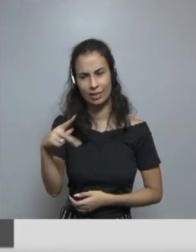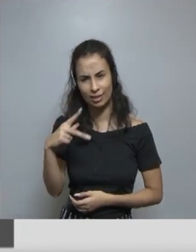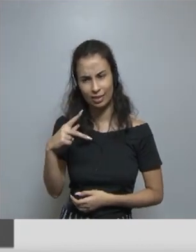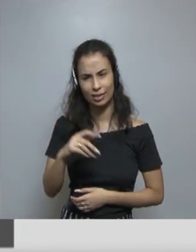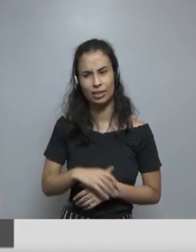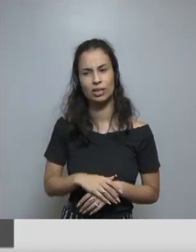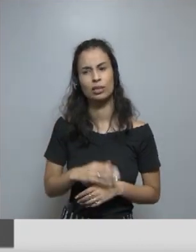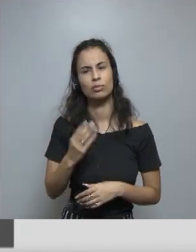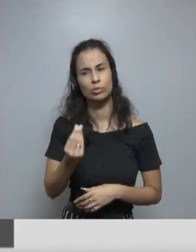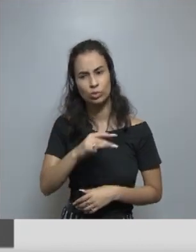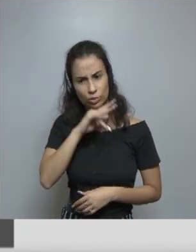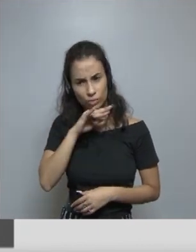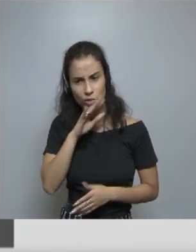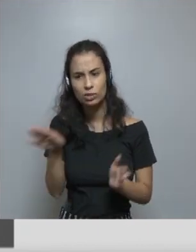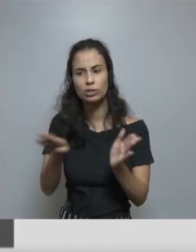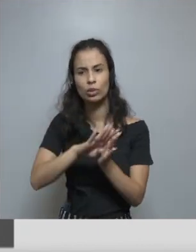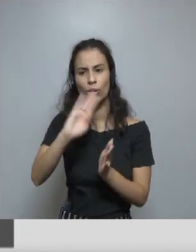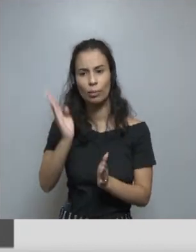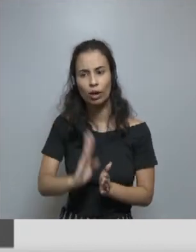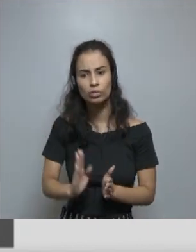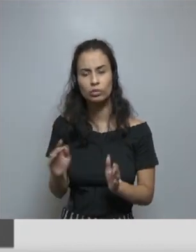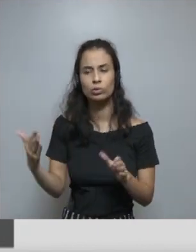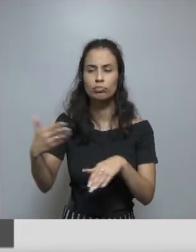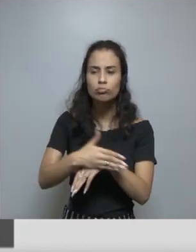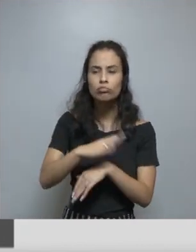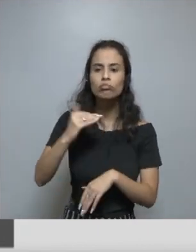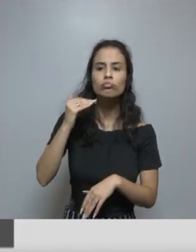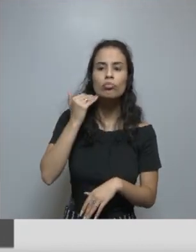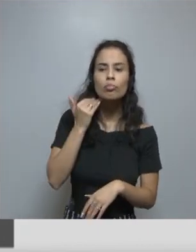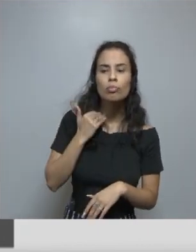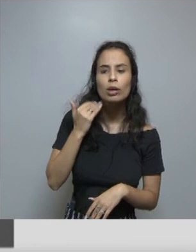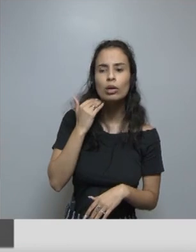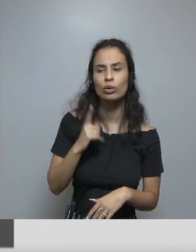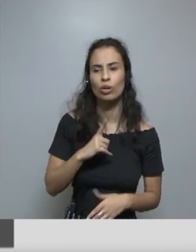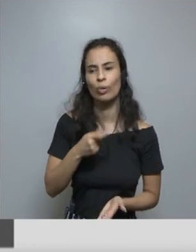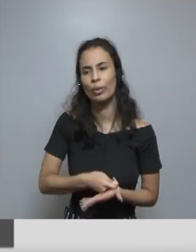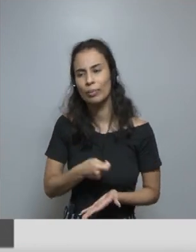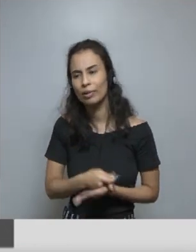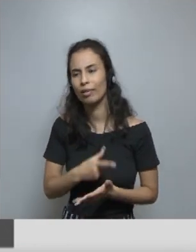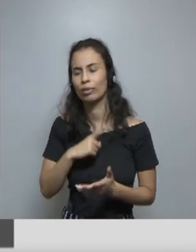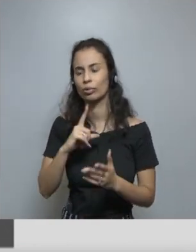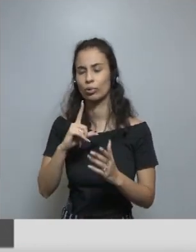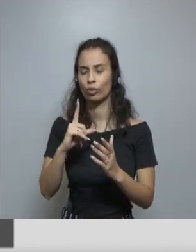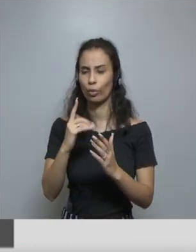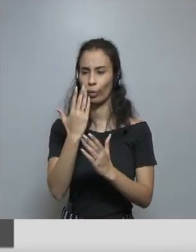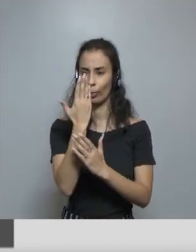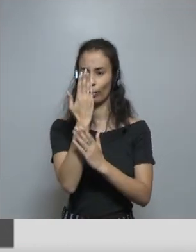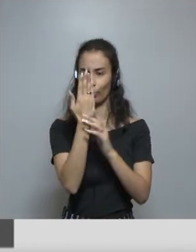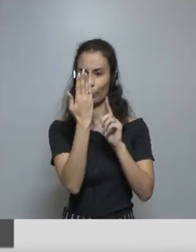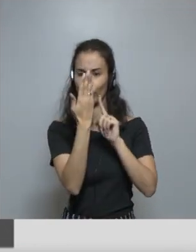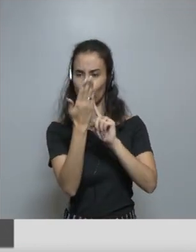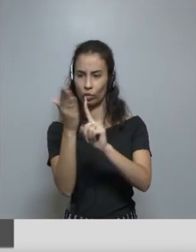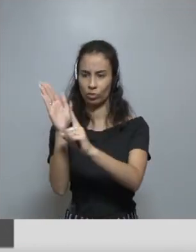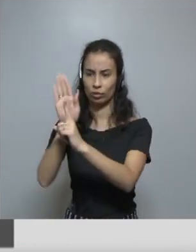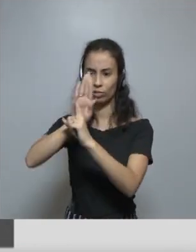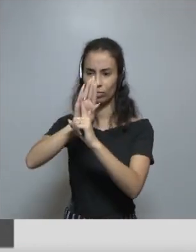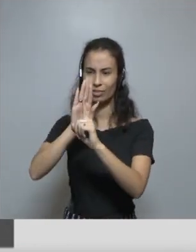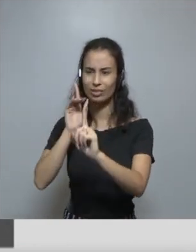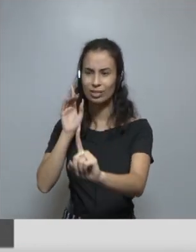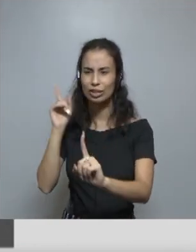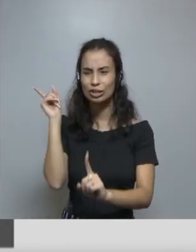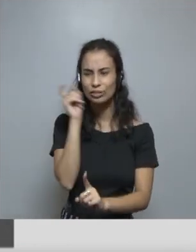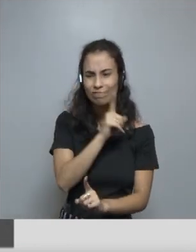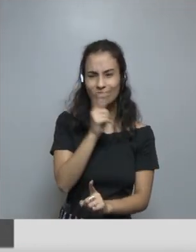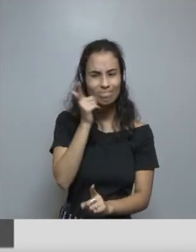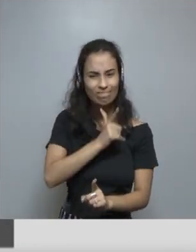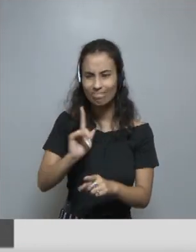extranjero llegando a Brasil fue muy mala. Llegaba a una agencia bancaria y aquí tenía esa puerta, giraba como detector de metales, no